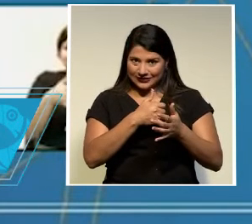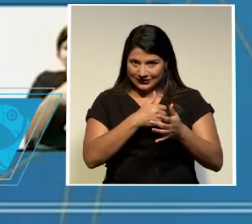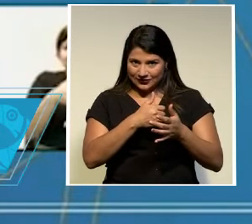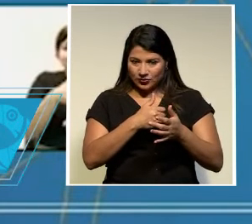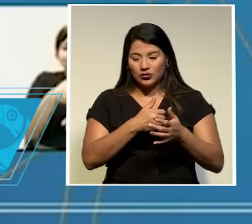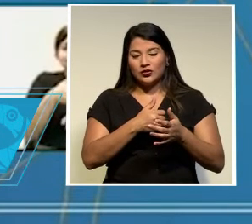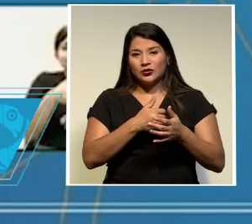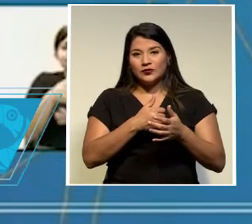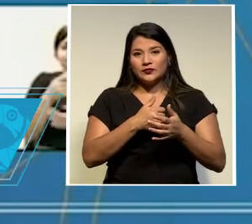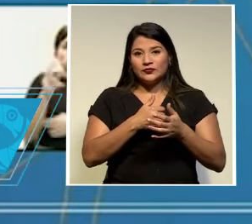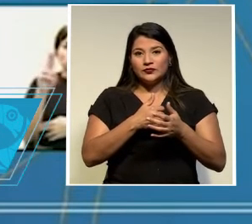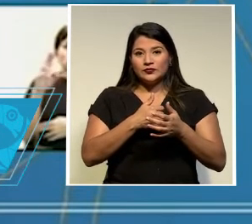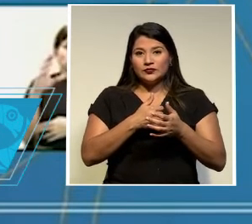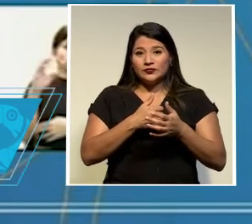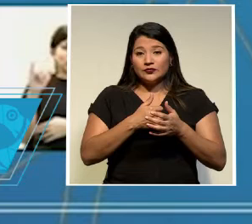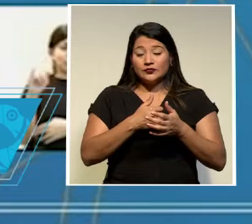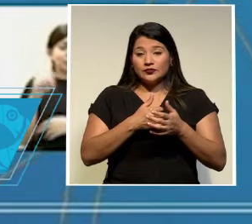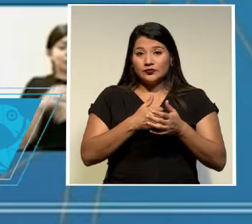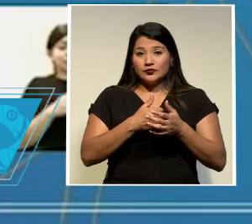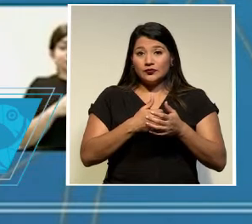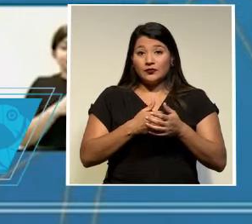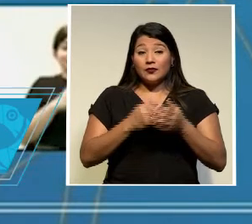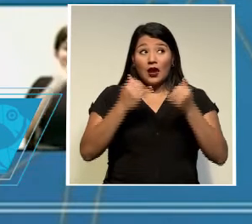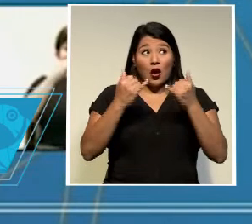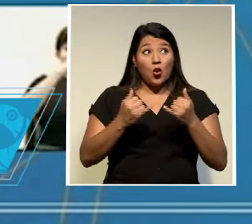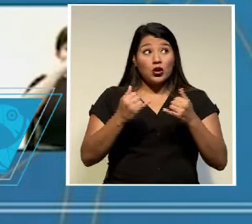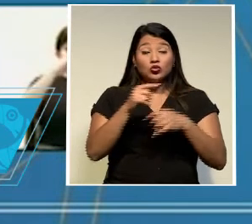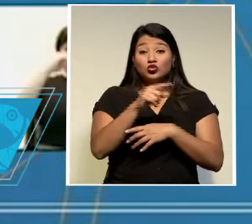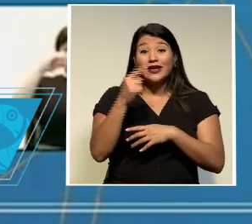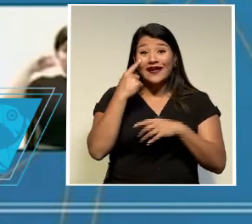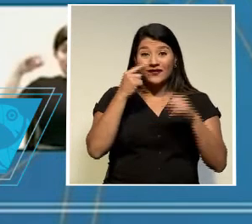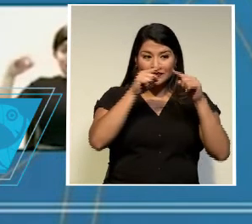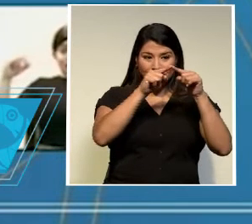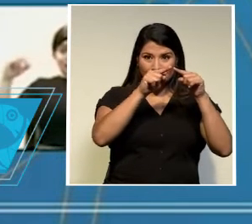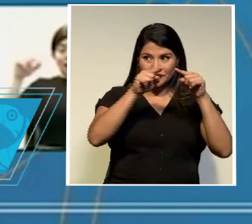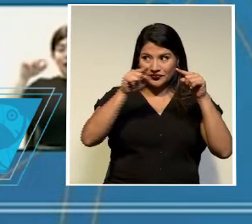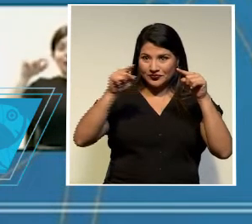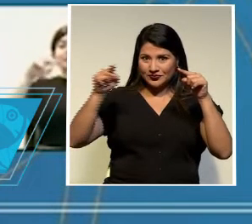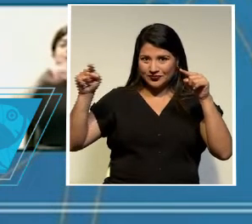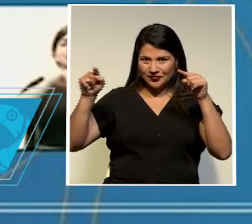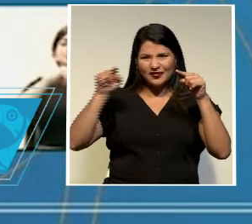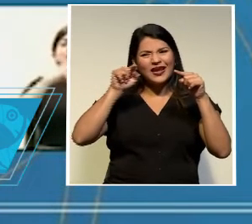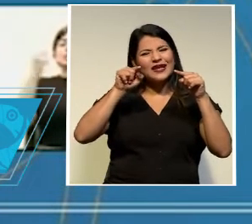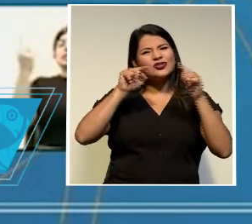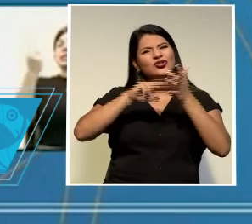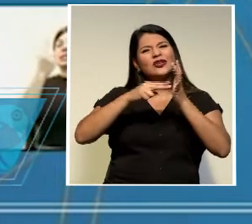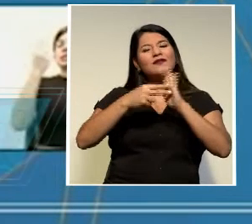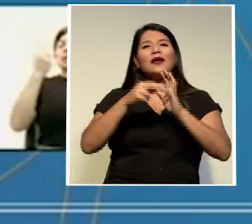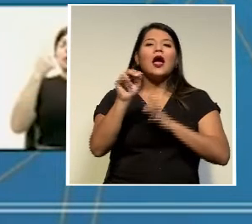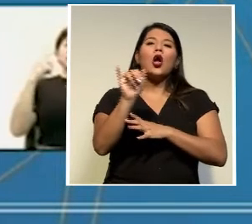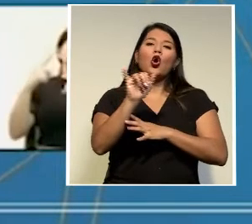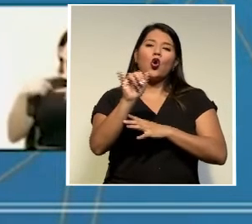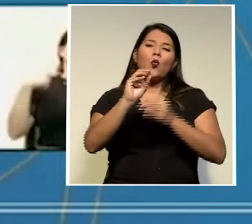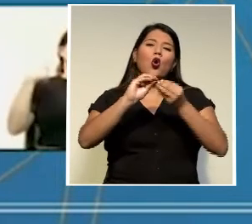UCI la línea horizontal que se ve es el umbral que siempre se ha